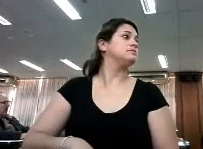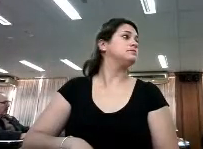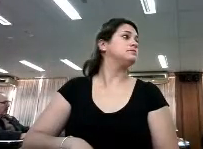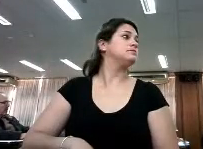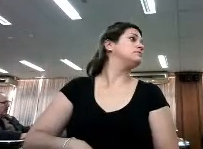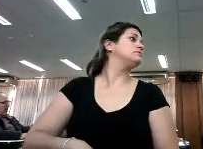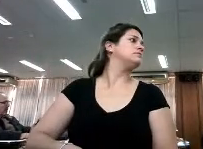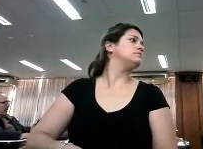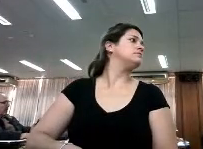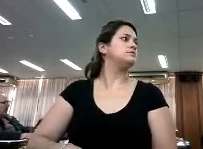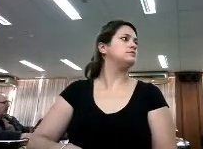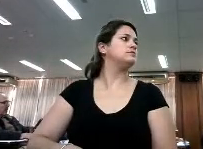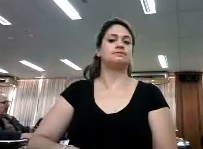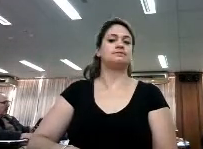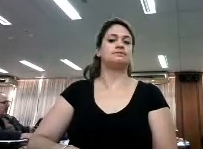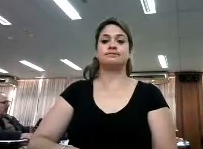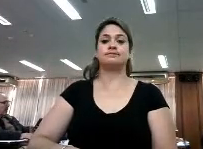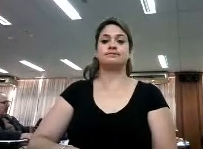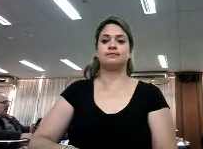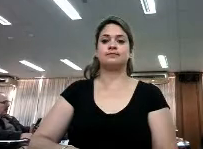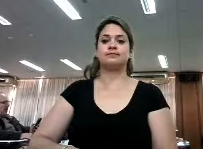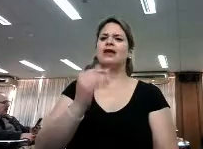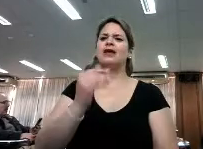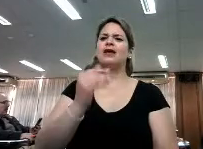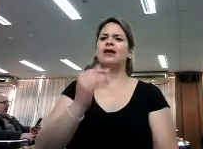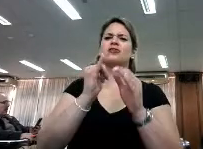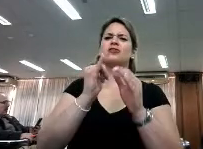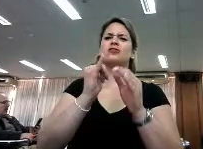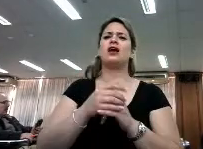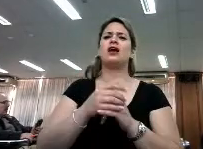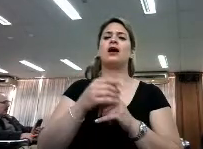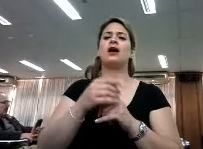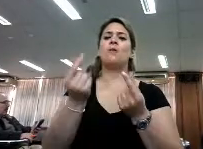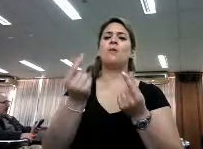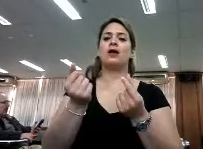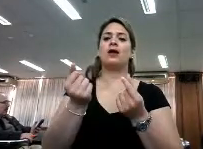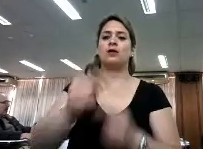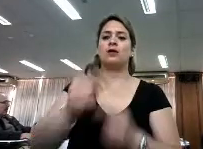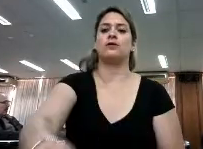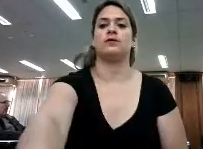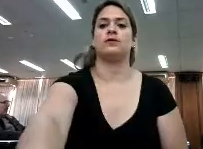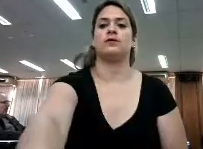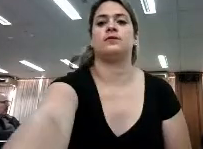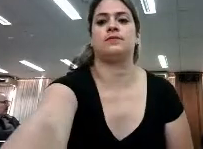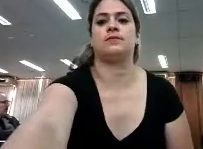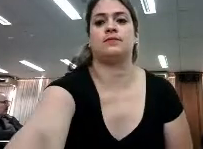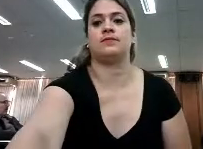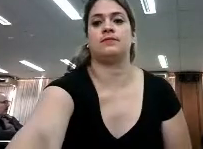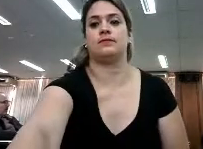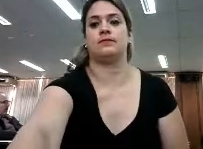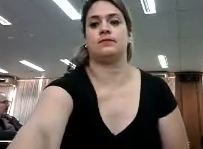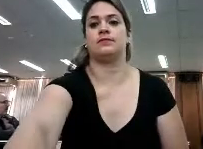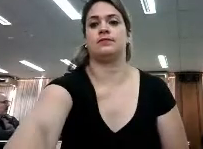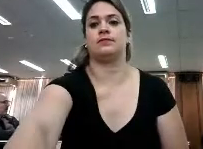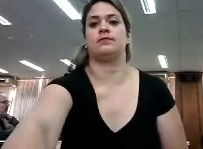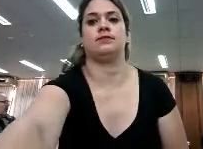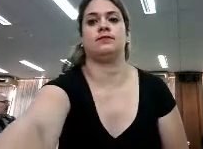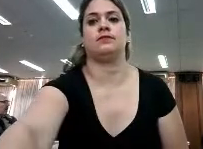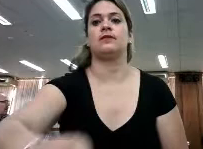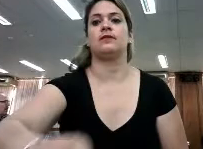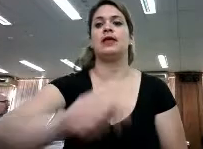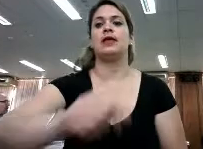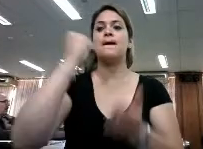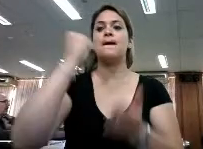Decías que habían comprado eReaders. No sé cuáles compraron. Compramos Boris. Compramos